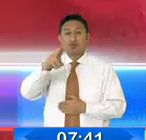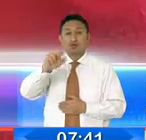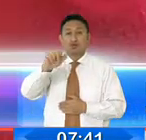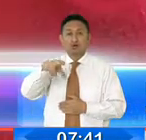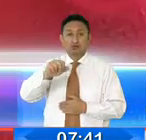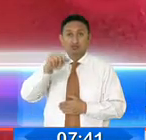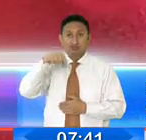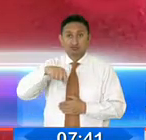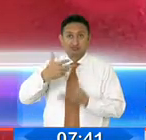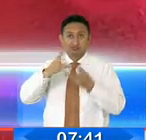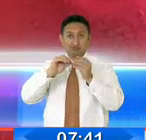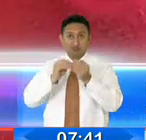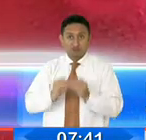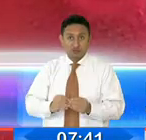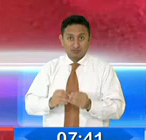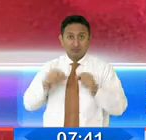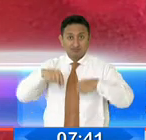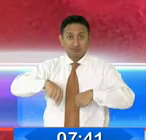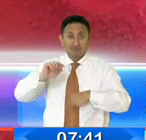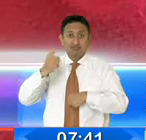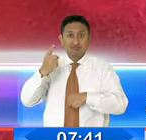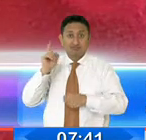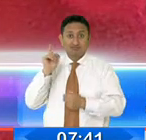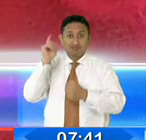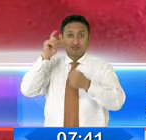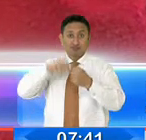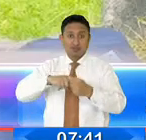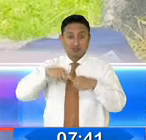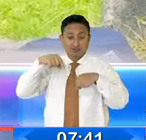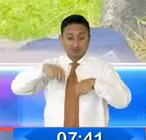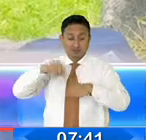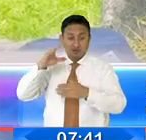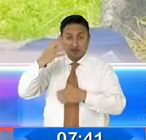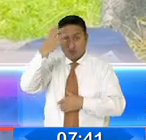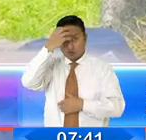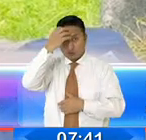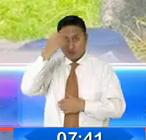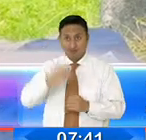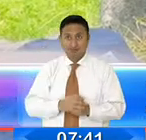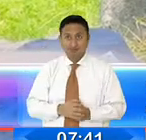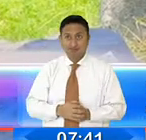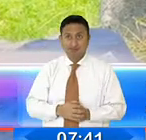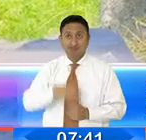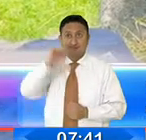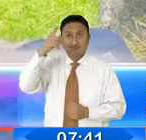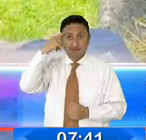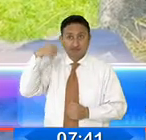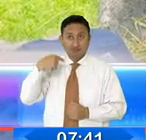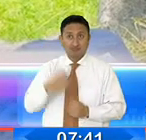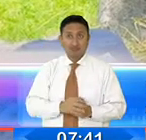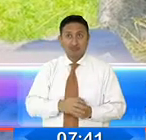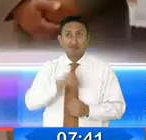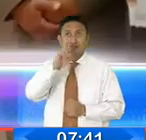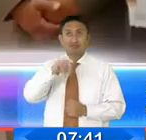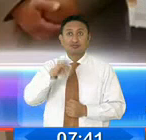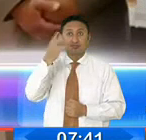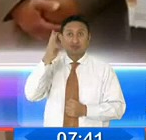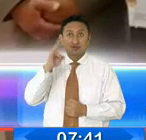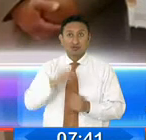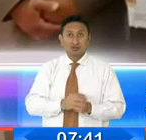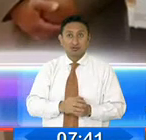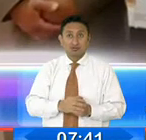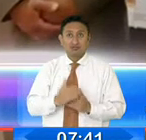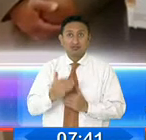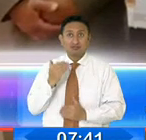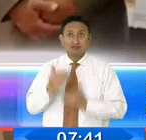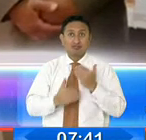su proceso de formación como uno de los primeros inscritos en la oferta educativa impulsada por el gobierno en 2017. Como parte del